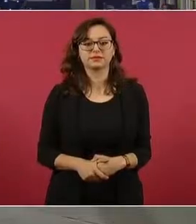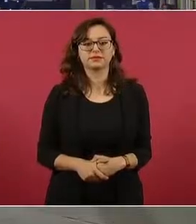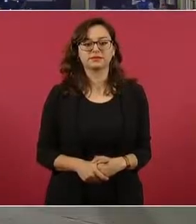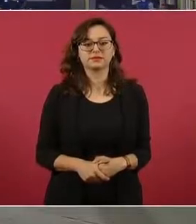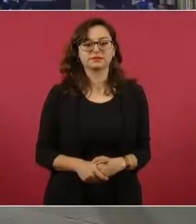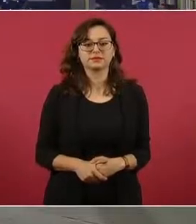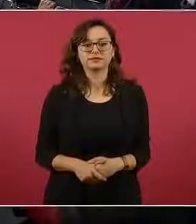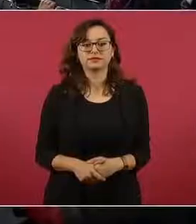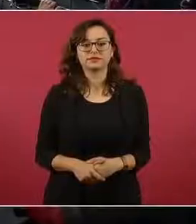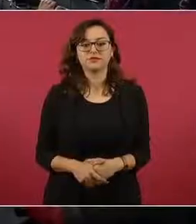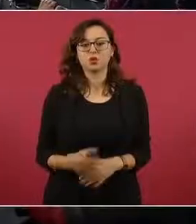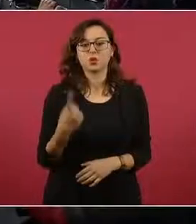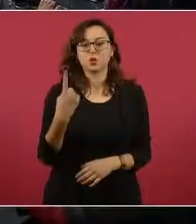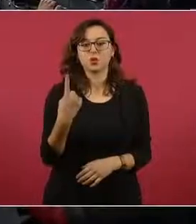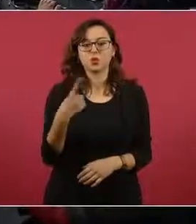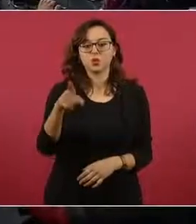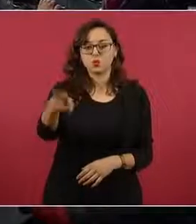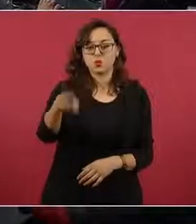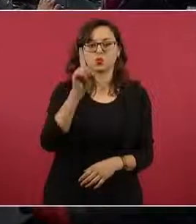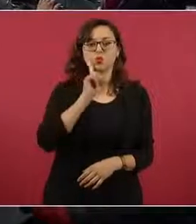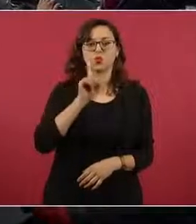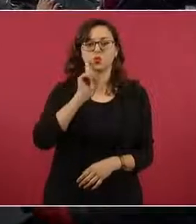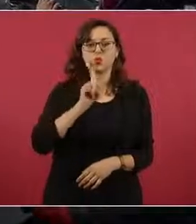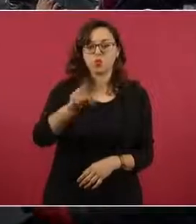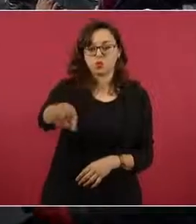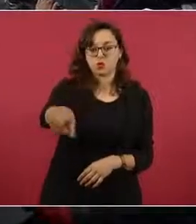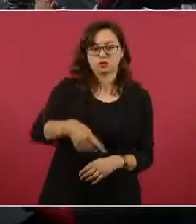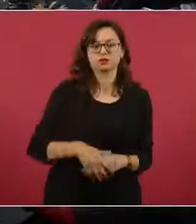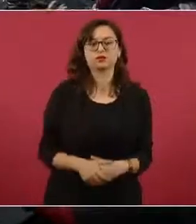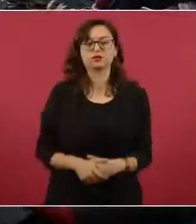A ver, una, la compañera, ¿qué es?